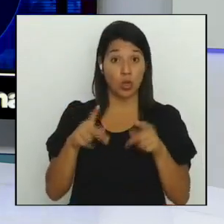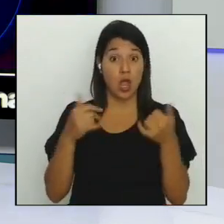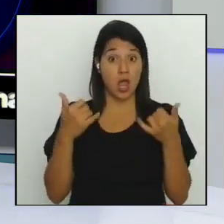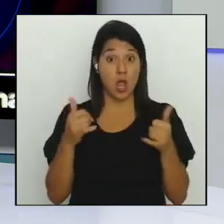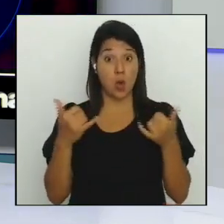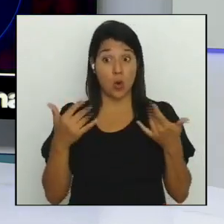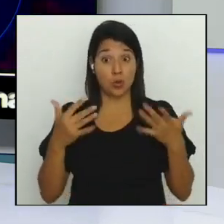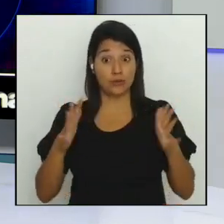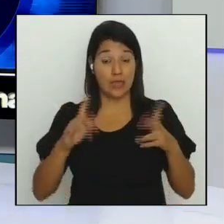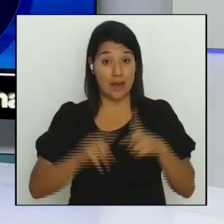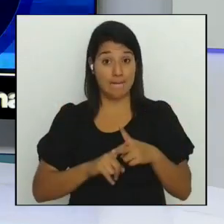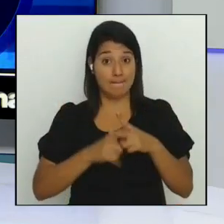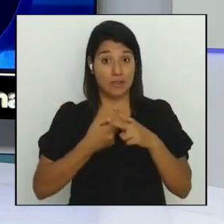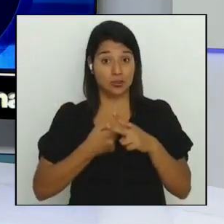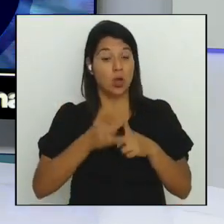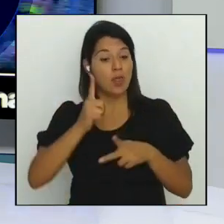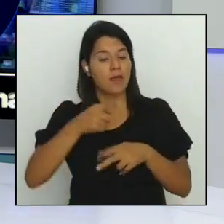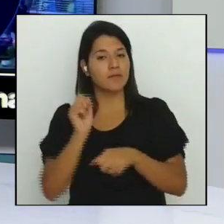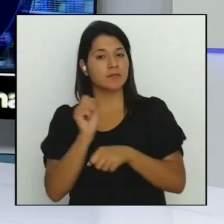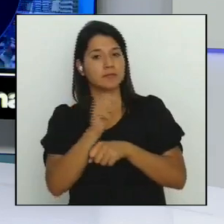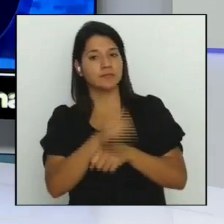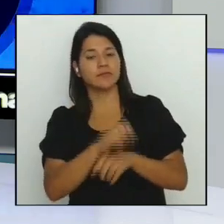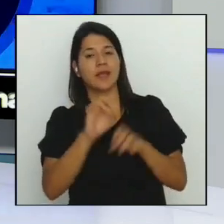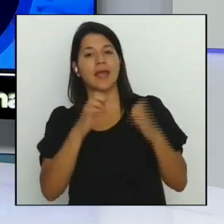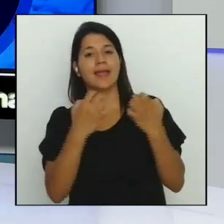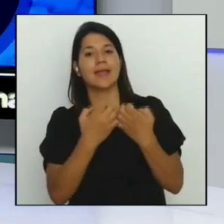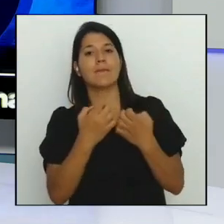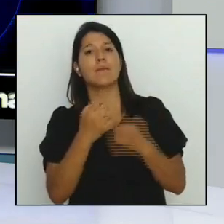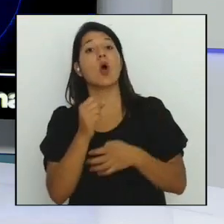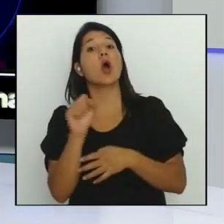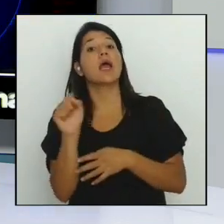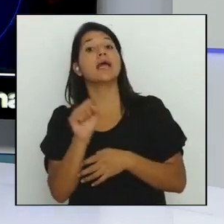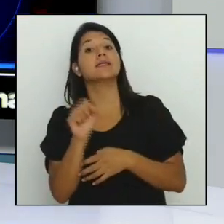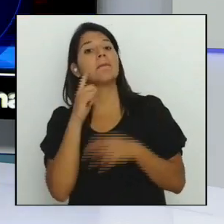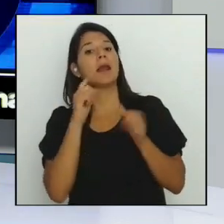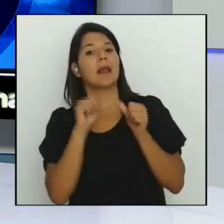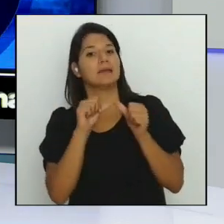deberán y vencer al Estelí para seguir con vida en la CONCACA